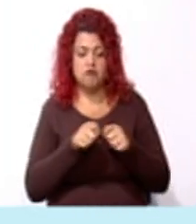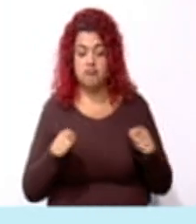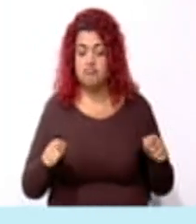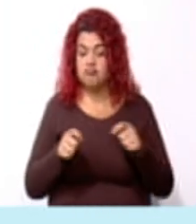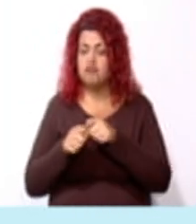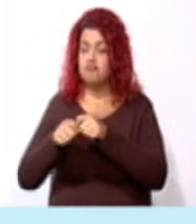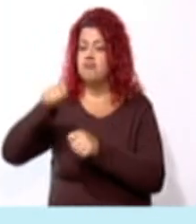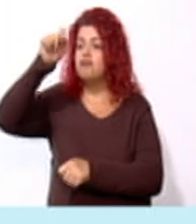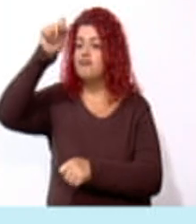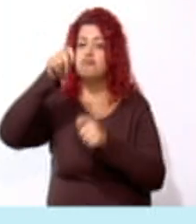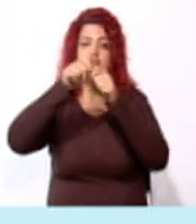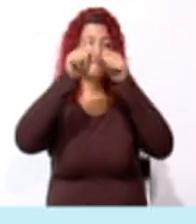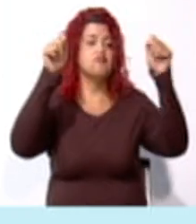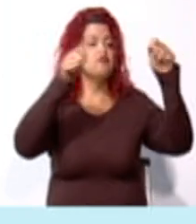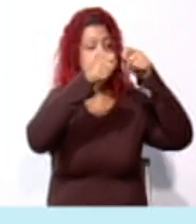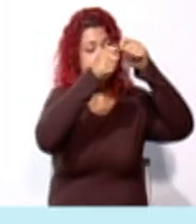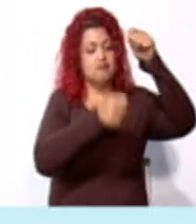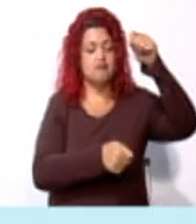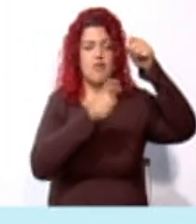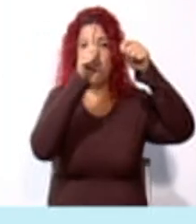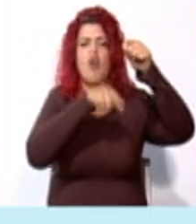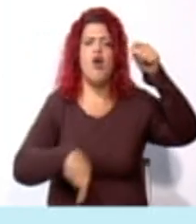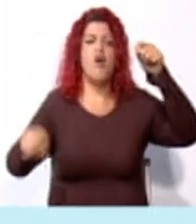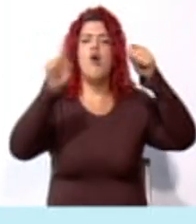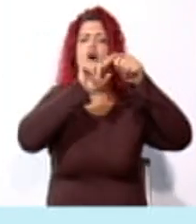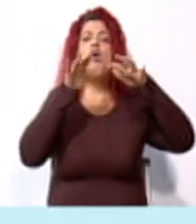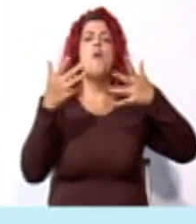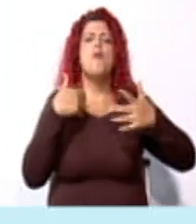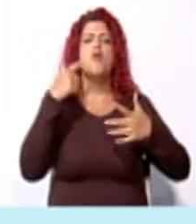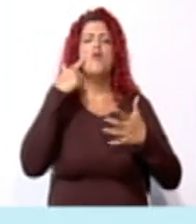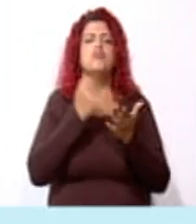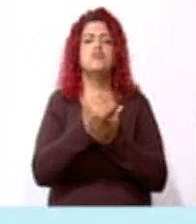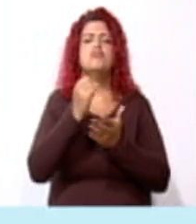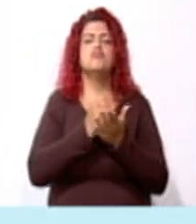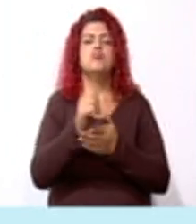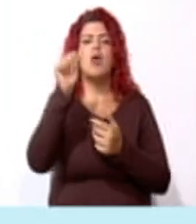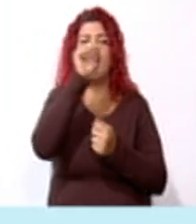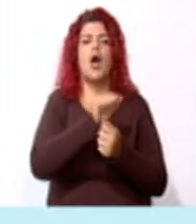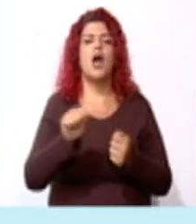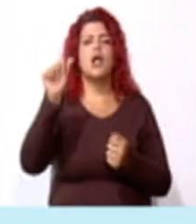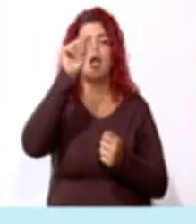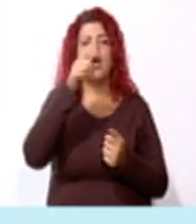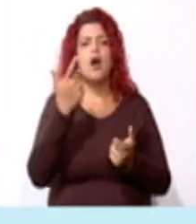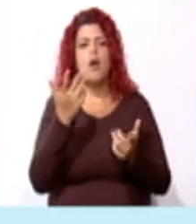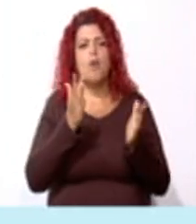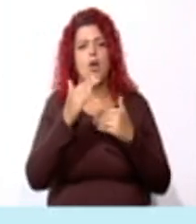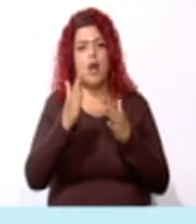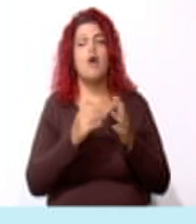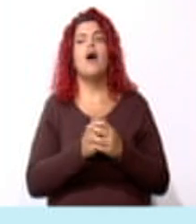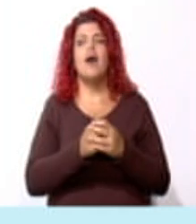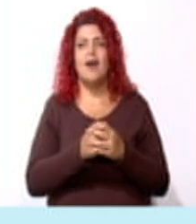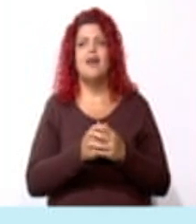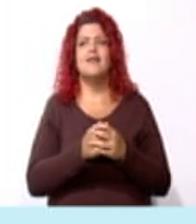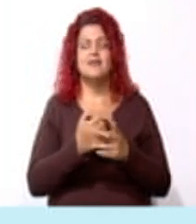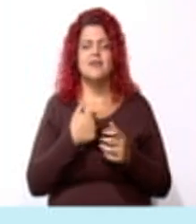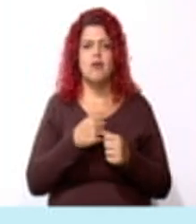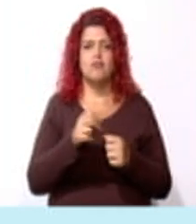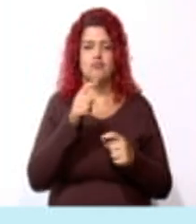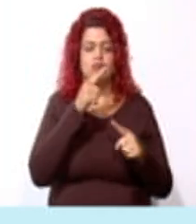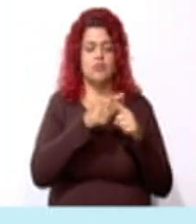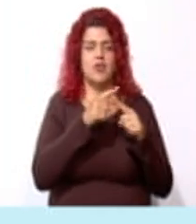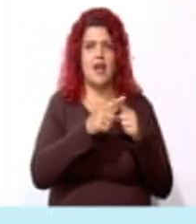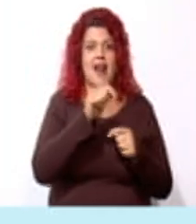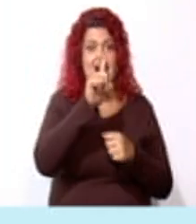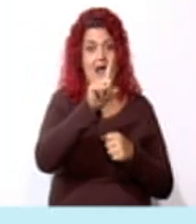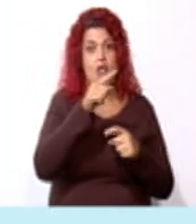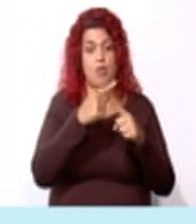lado, ¿cómo van a averiguar el área del cuadrado? Muy bien. Bien, eso, multiplicando lado por